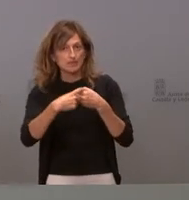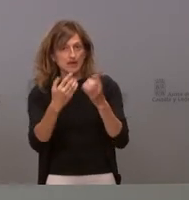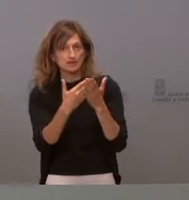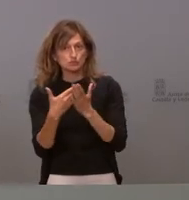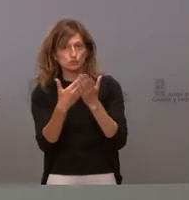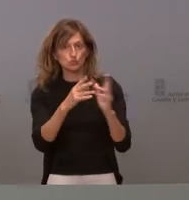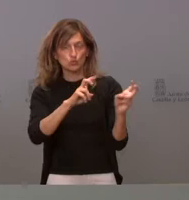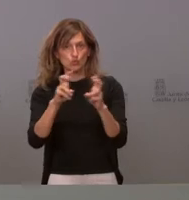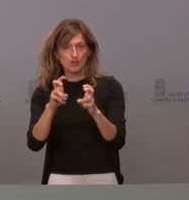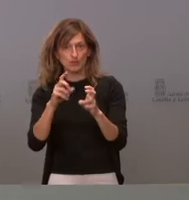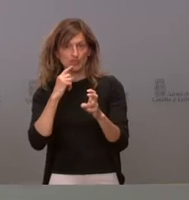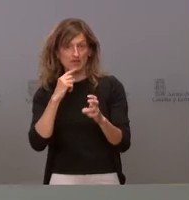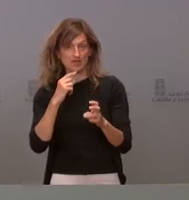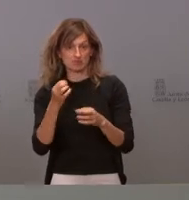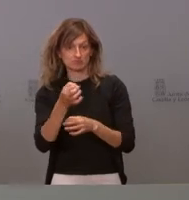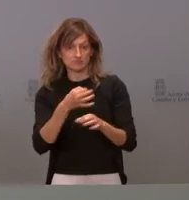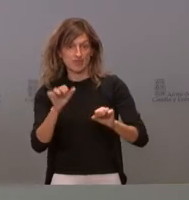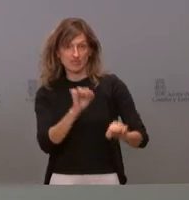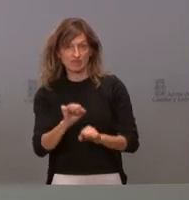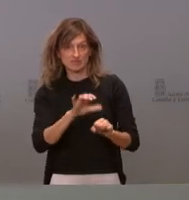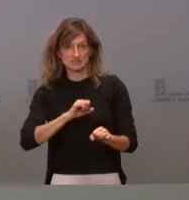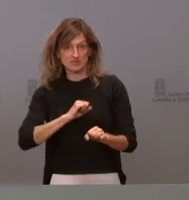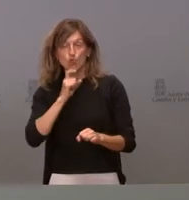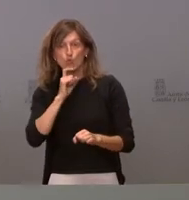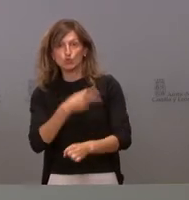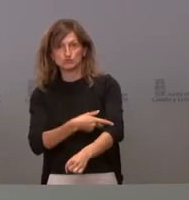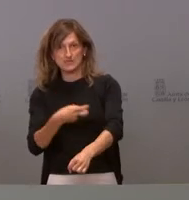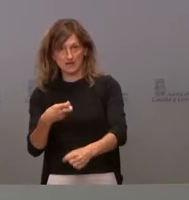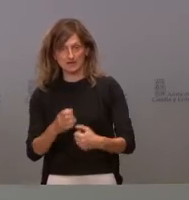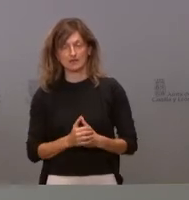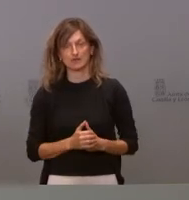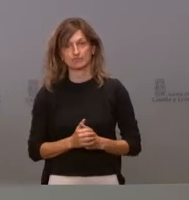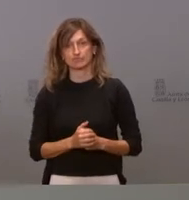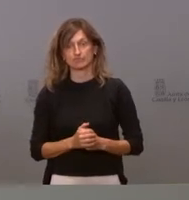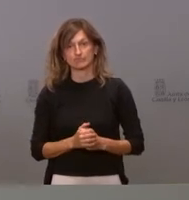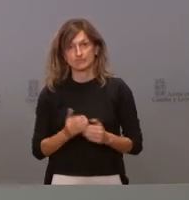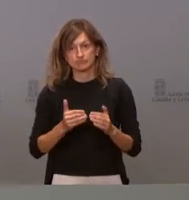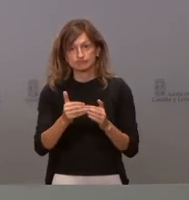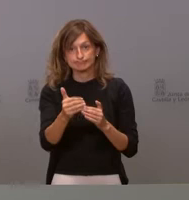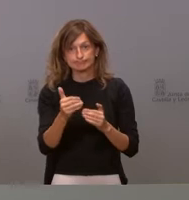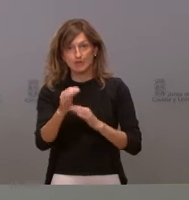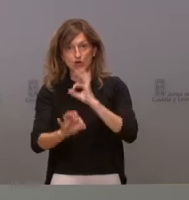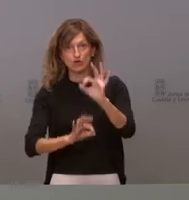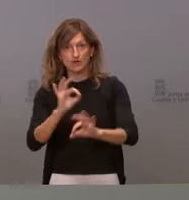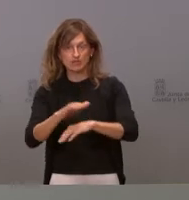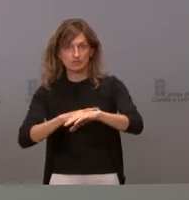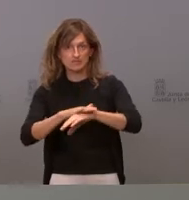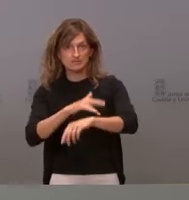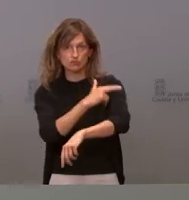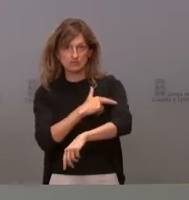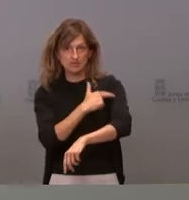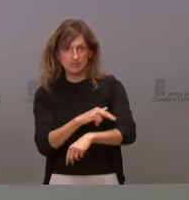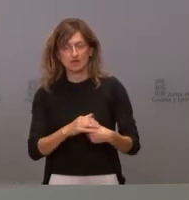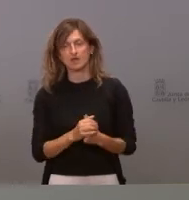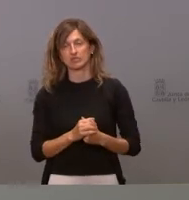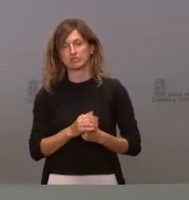que se haga de seroprevalencia que va a ser en sangre y que, bueno, se está organizando desde el Ministerio de Sanidad como con